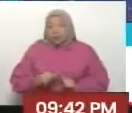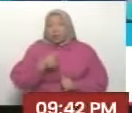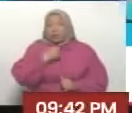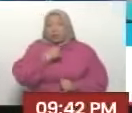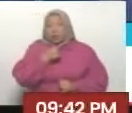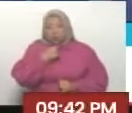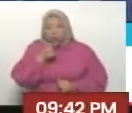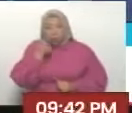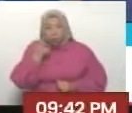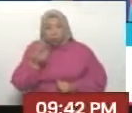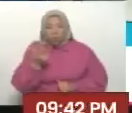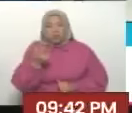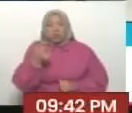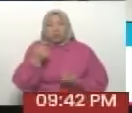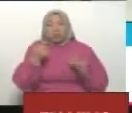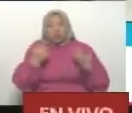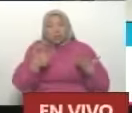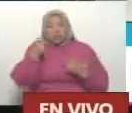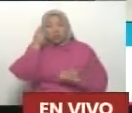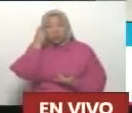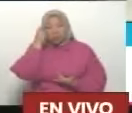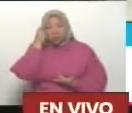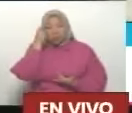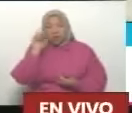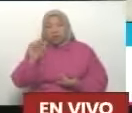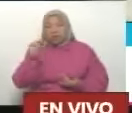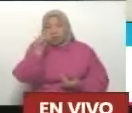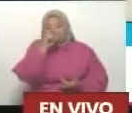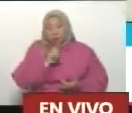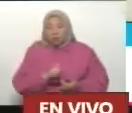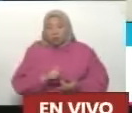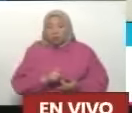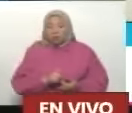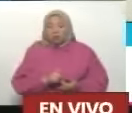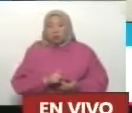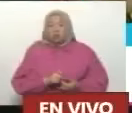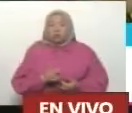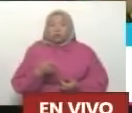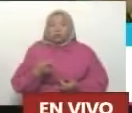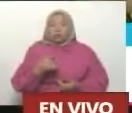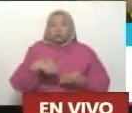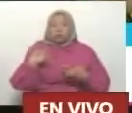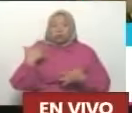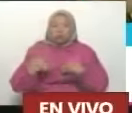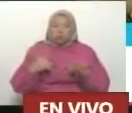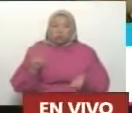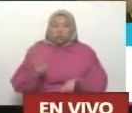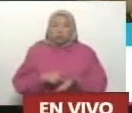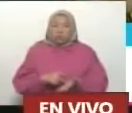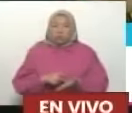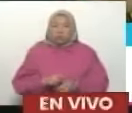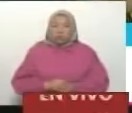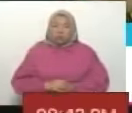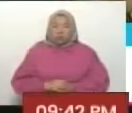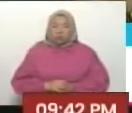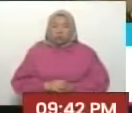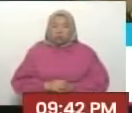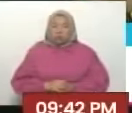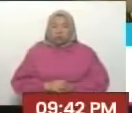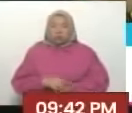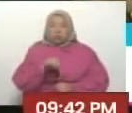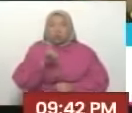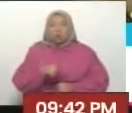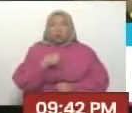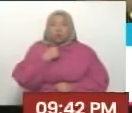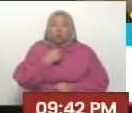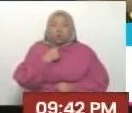contento porque este día, luego de 10 años de múltiples luchas que hemos tenido nosotros, encontrándonos con algunos actores